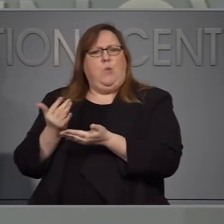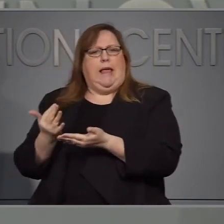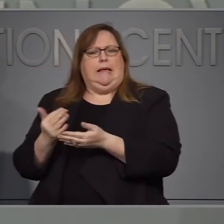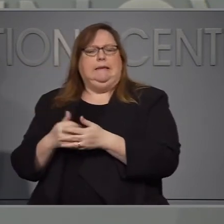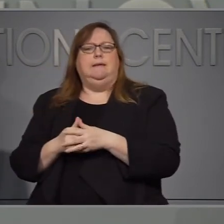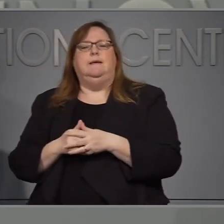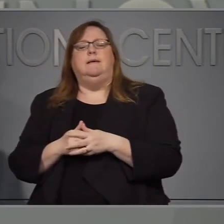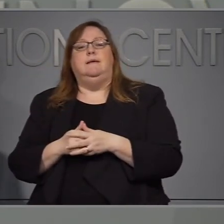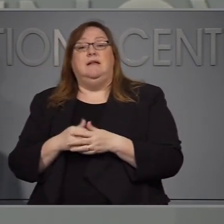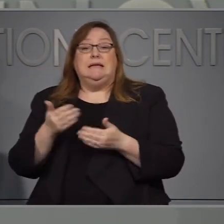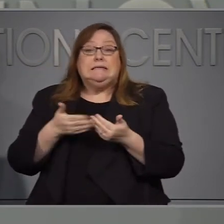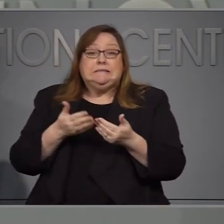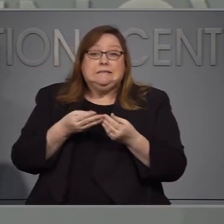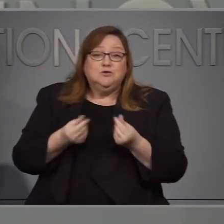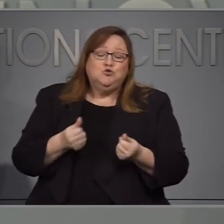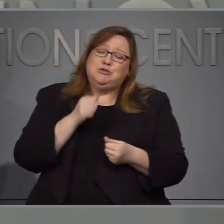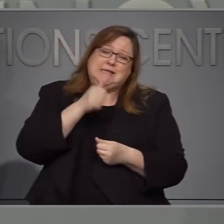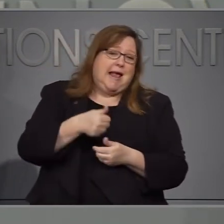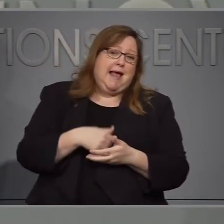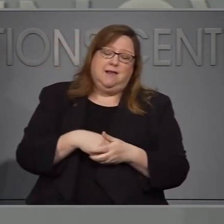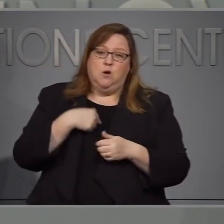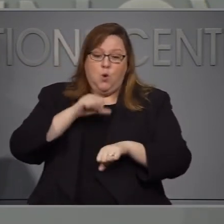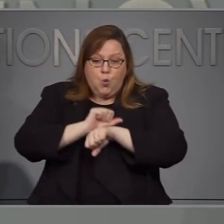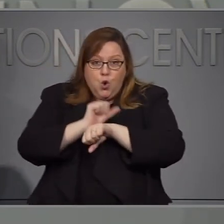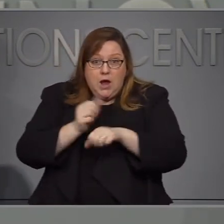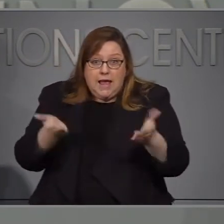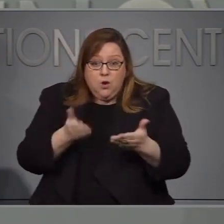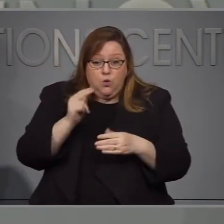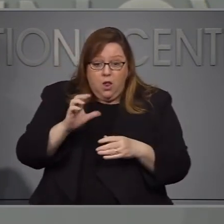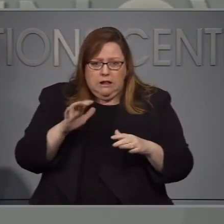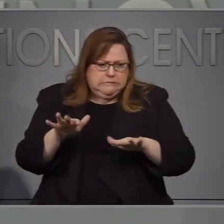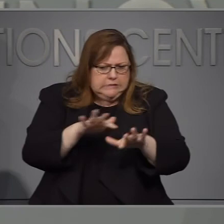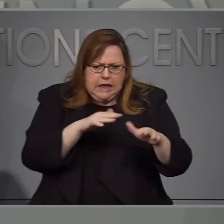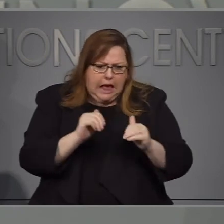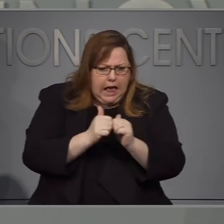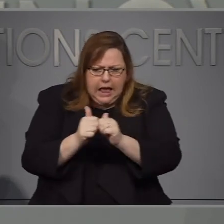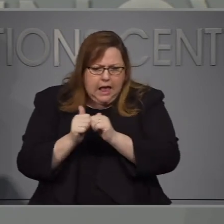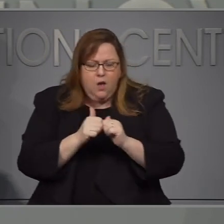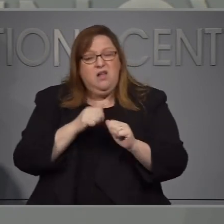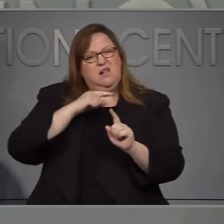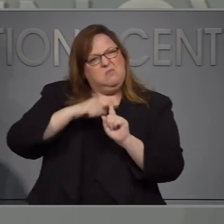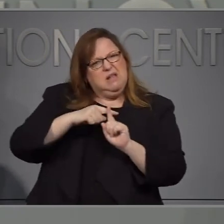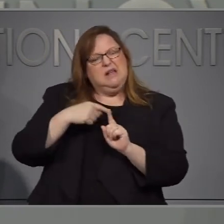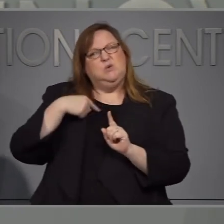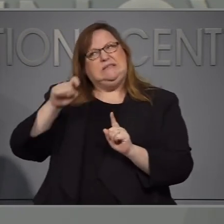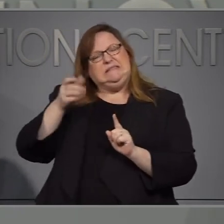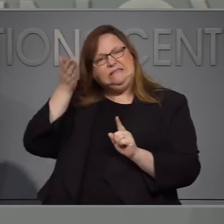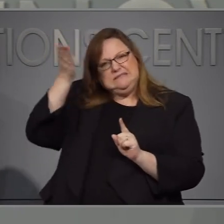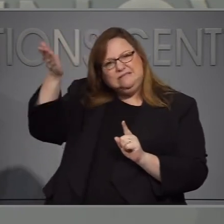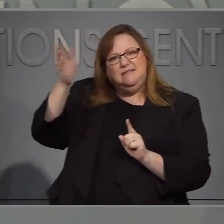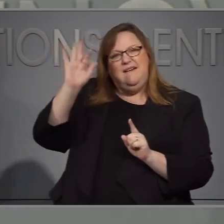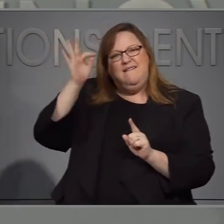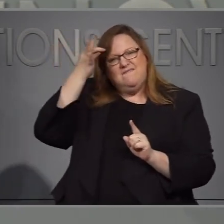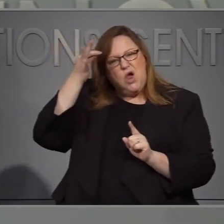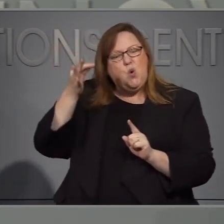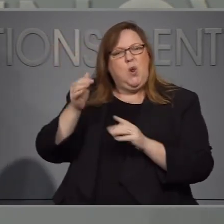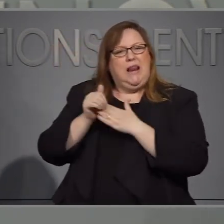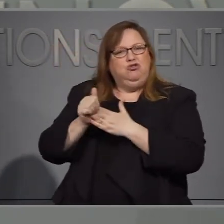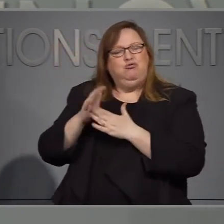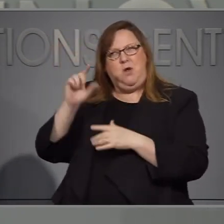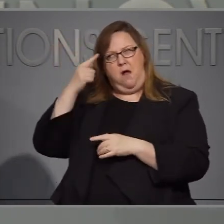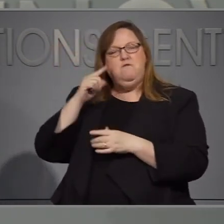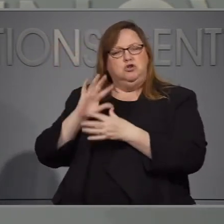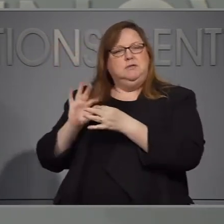sola solución obviamente vamos a trabajar aquí en Carolina del Norte pero como dijo el gobernador es aquí en la